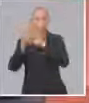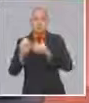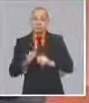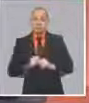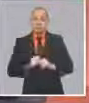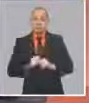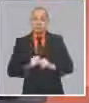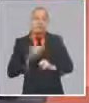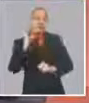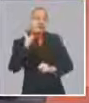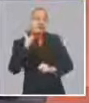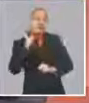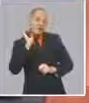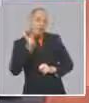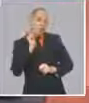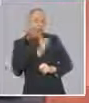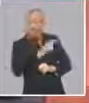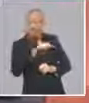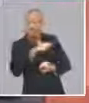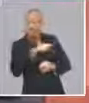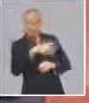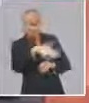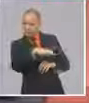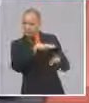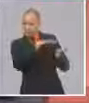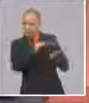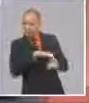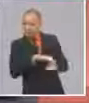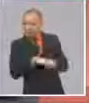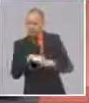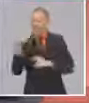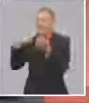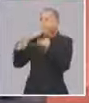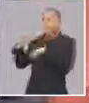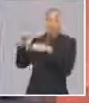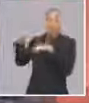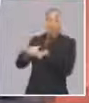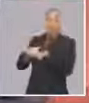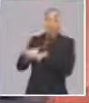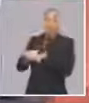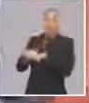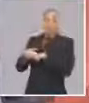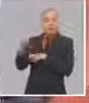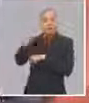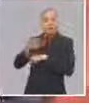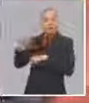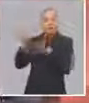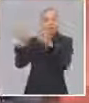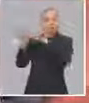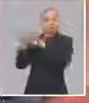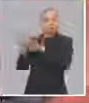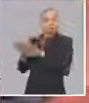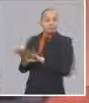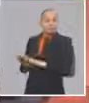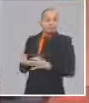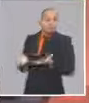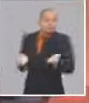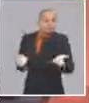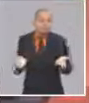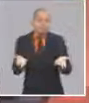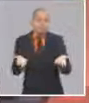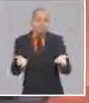Entonces, hay afectaciones en determinados sectores de exportación, pero bueno, el turismo es el que marca, pero de una manera u otra hay afectación en todos